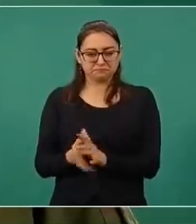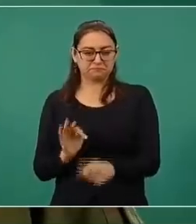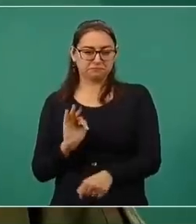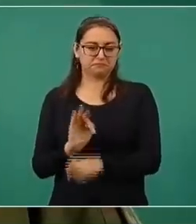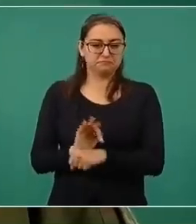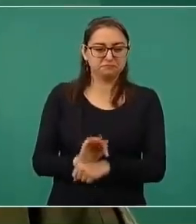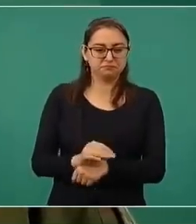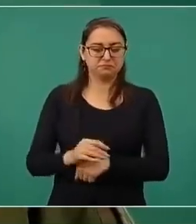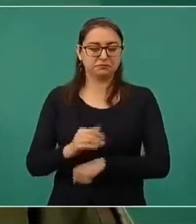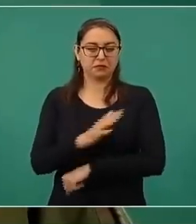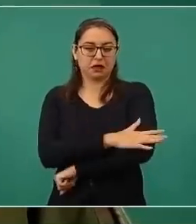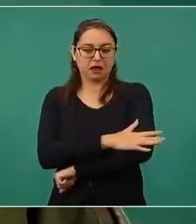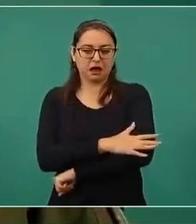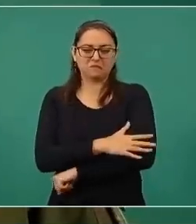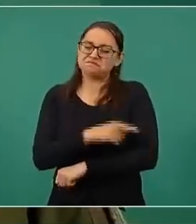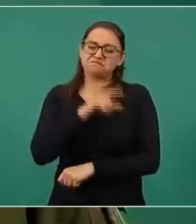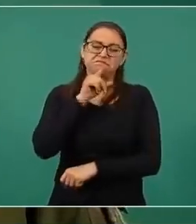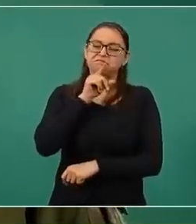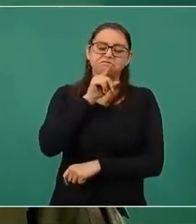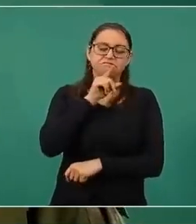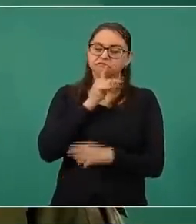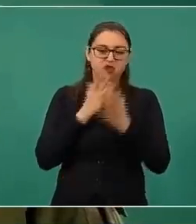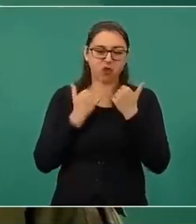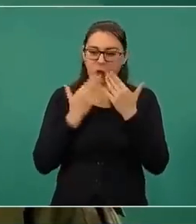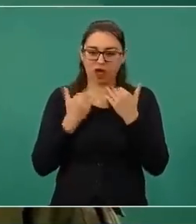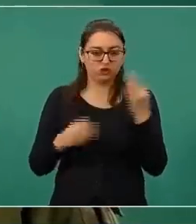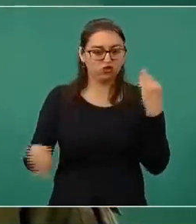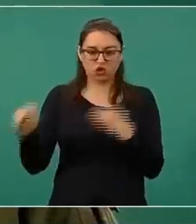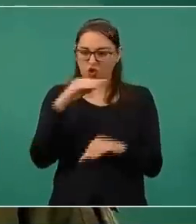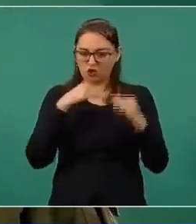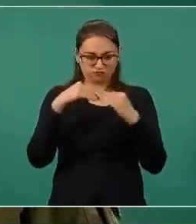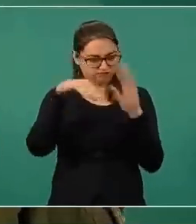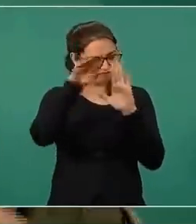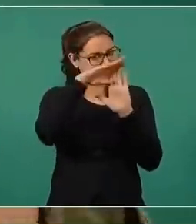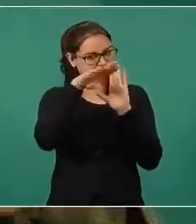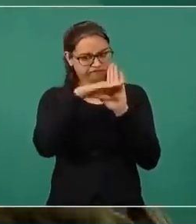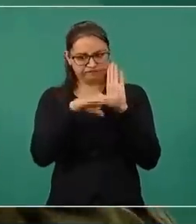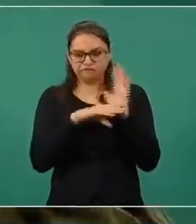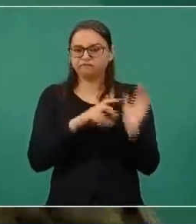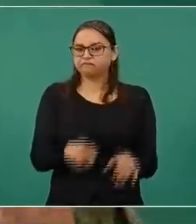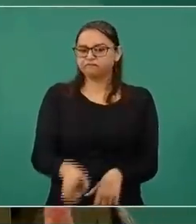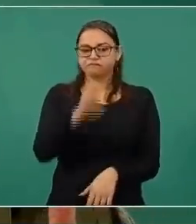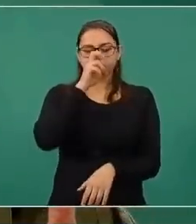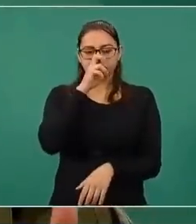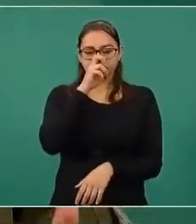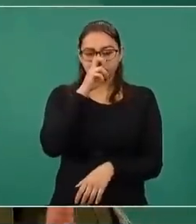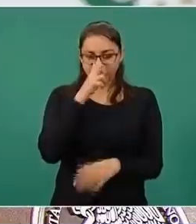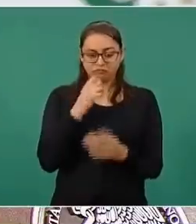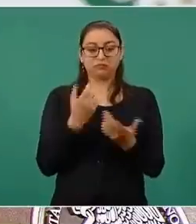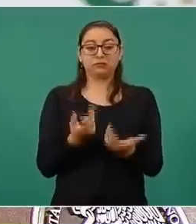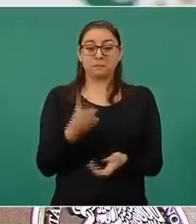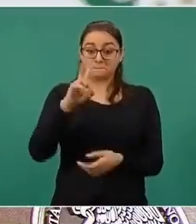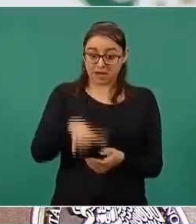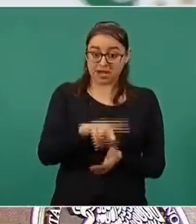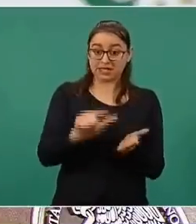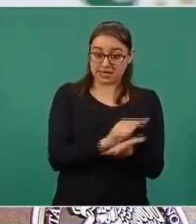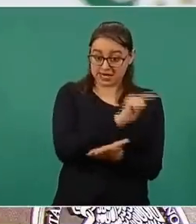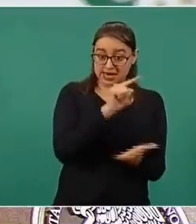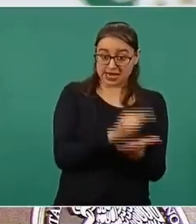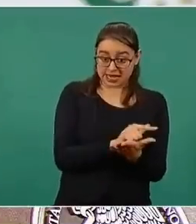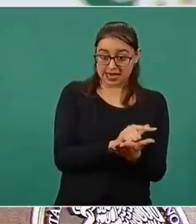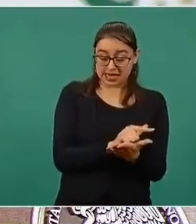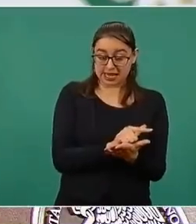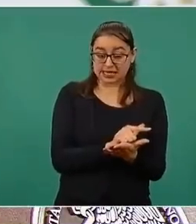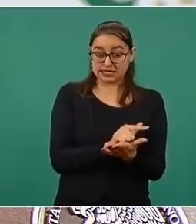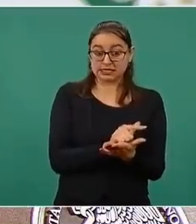amistad y esas cuestiones. Entonces, todo está muy bien establecido, tanto en las leyes, que es la